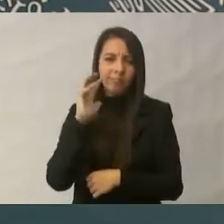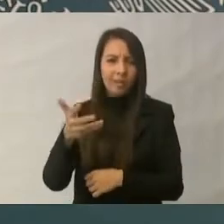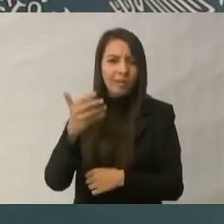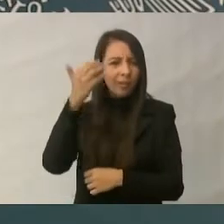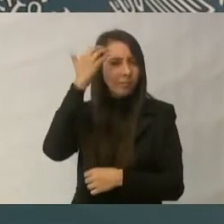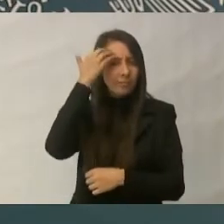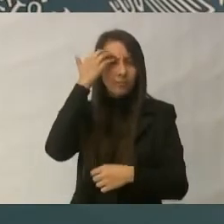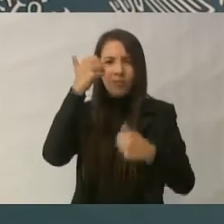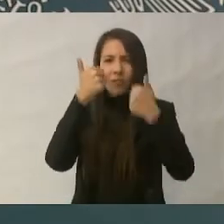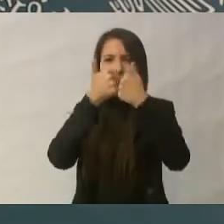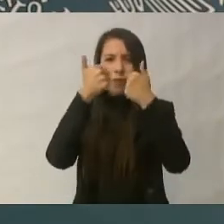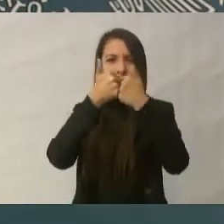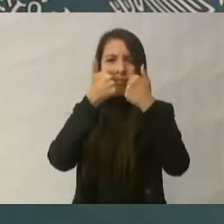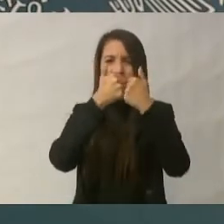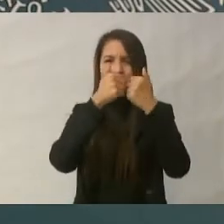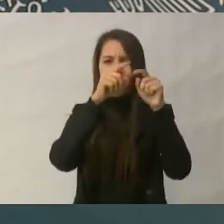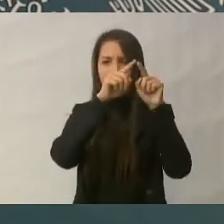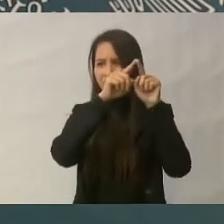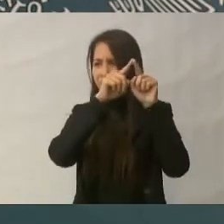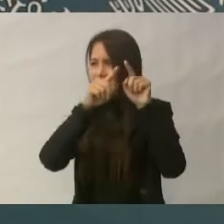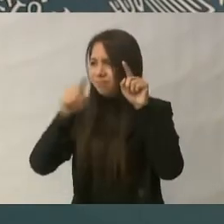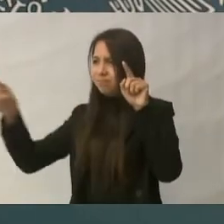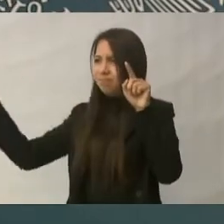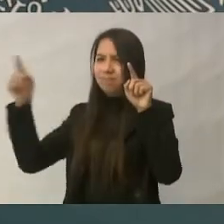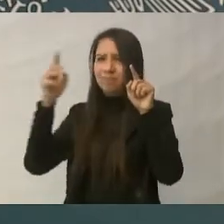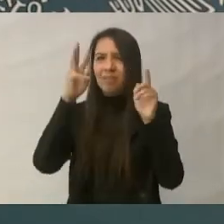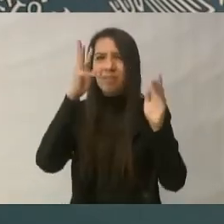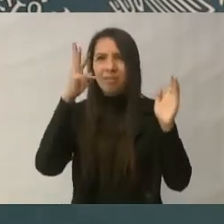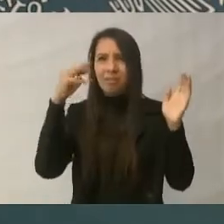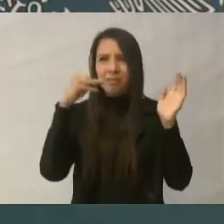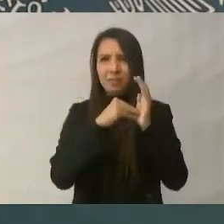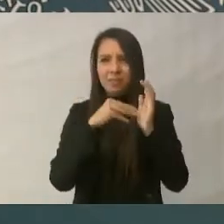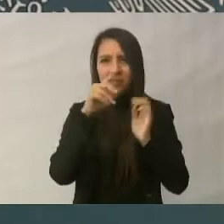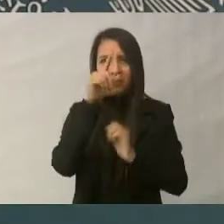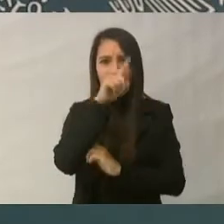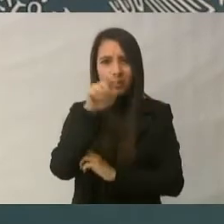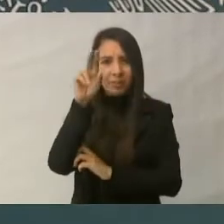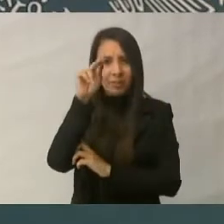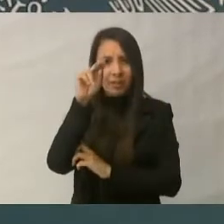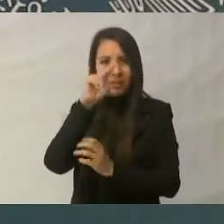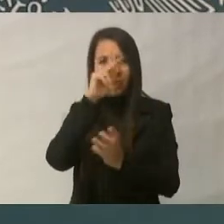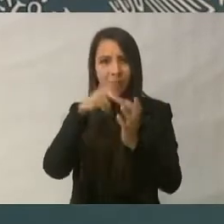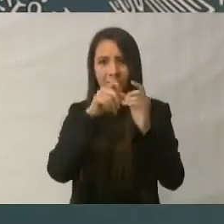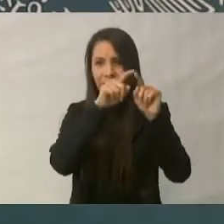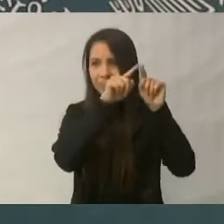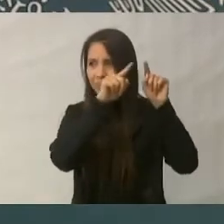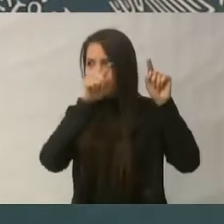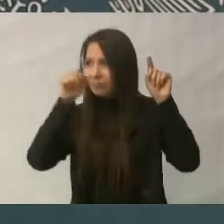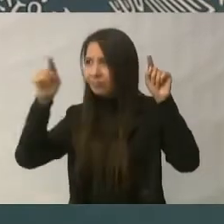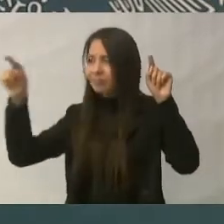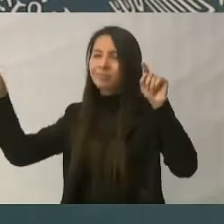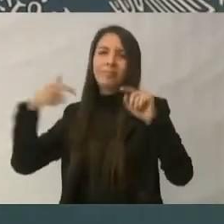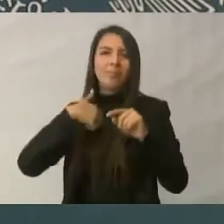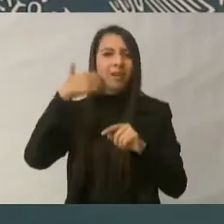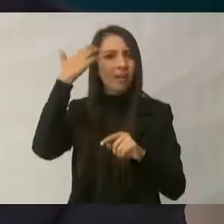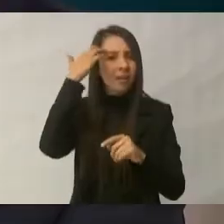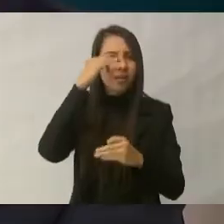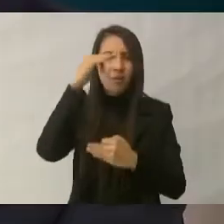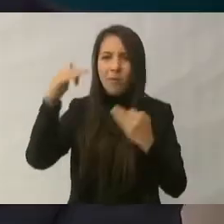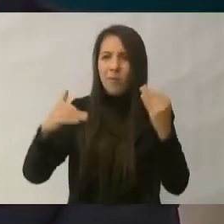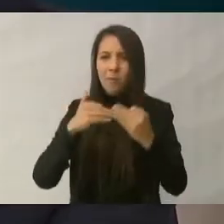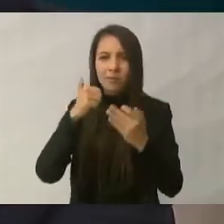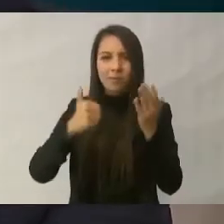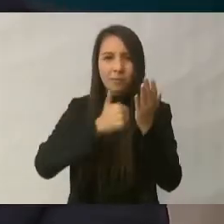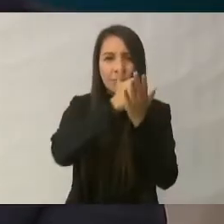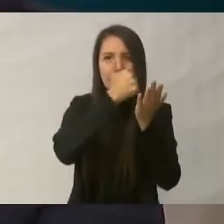frontera, los 3.180 kilómetros de frontera, las distintas ciudades, los